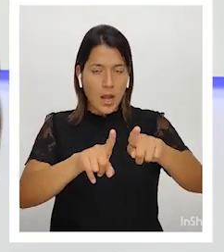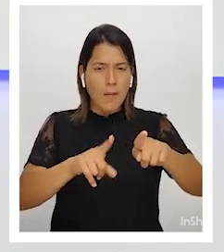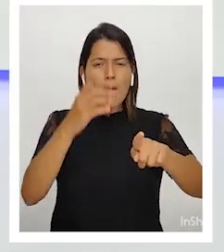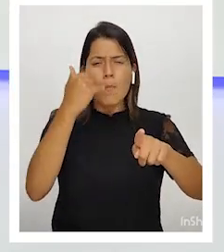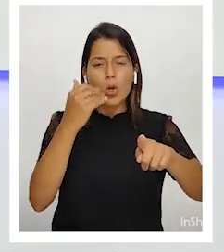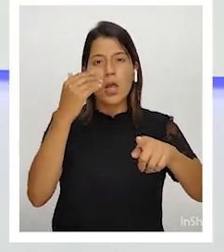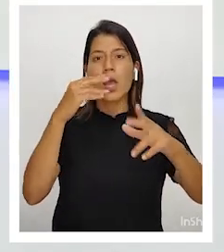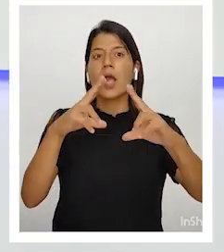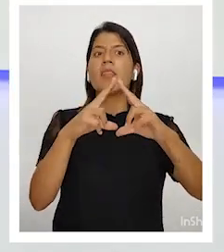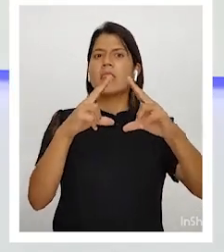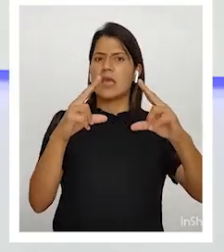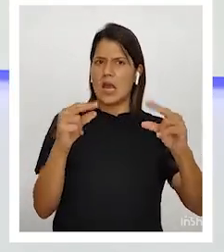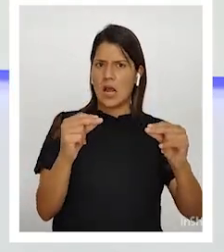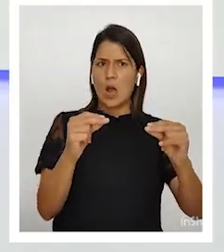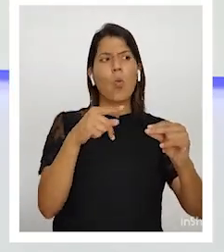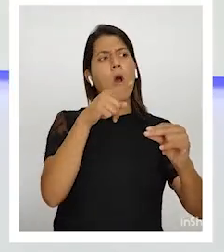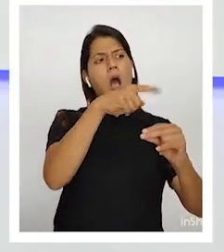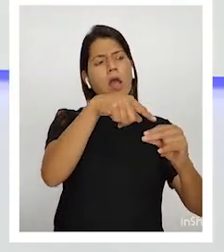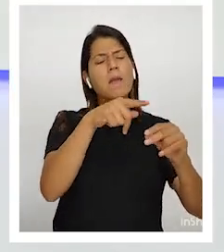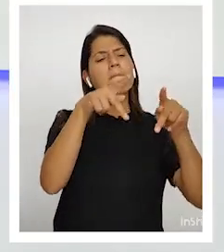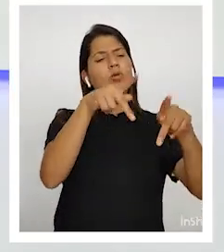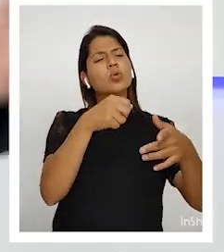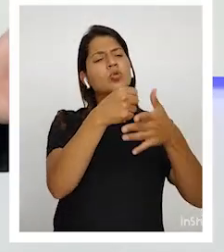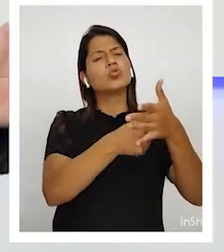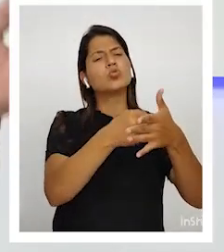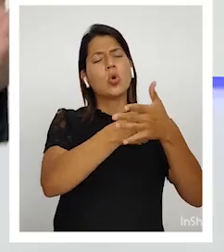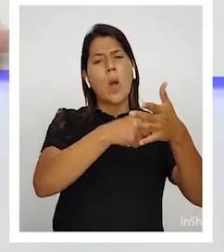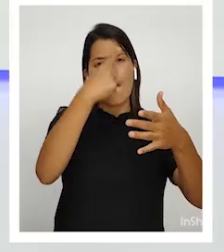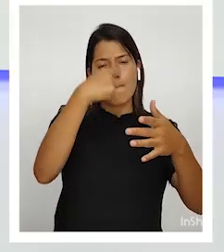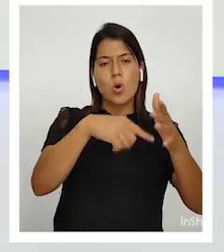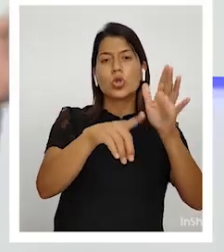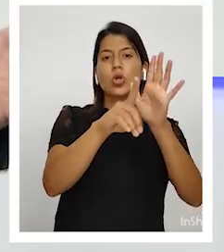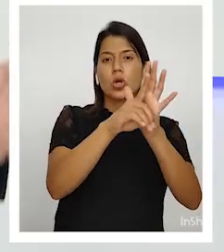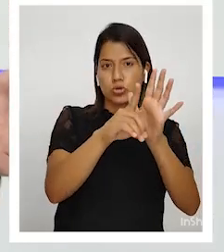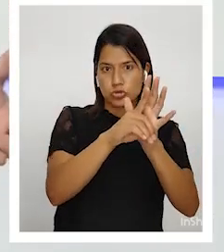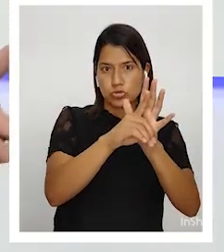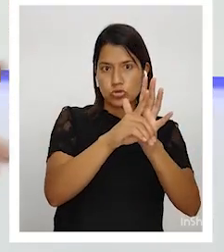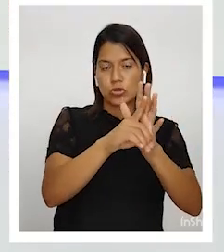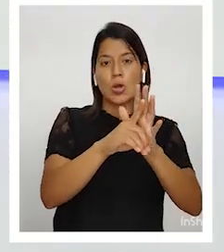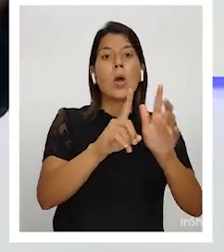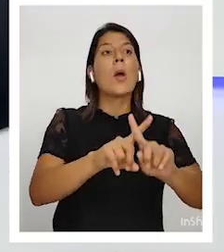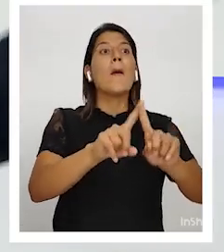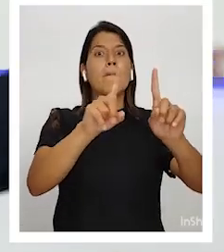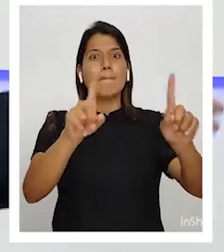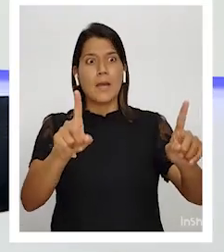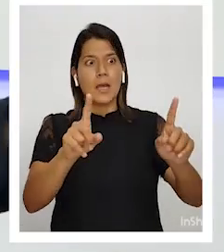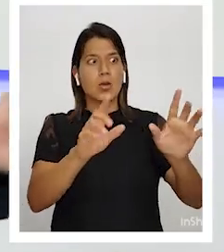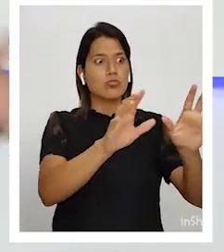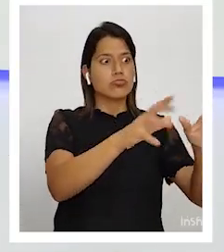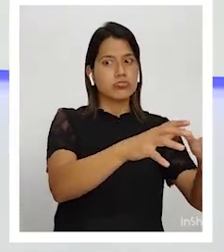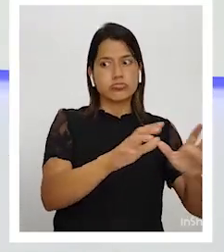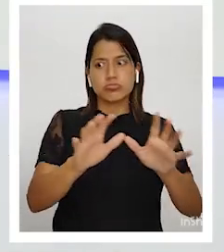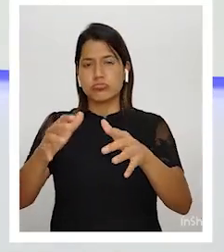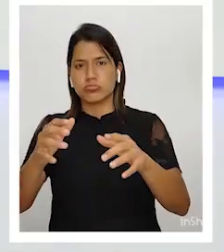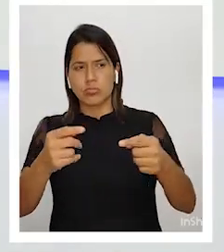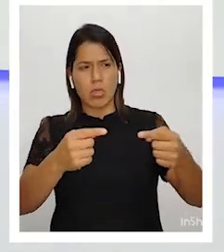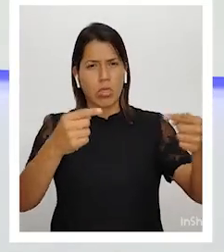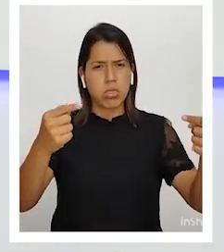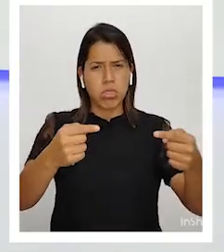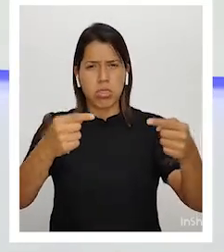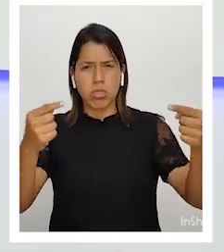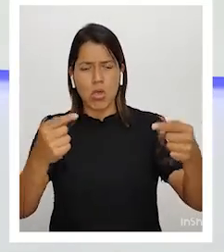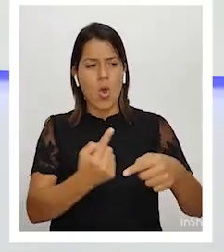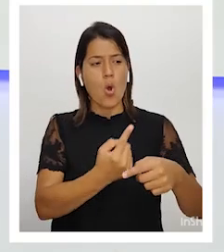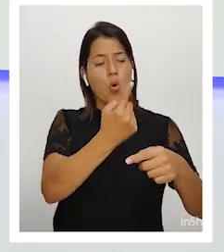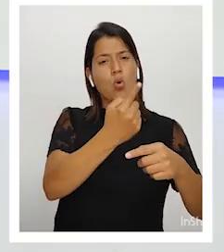situación de gente luchando por sus derechos, pero luchando unos contra otros, defendiendo unos al patrón y otros defendiendo